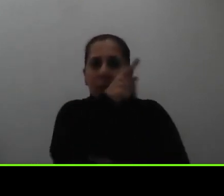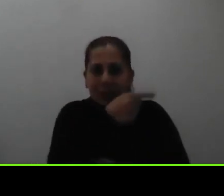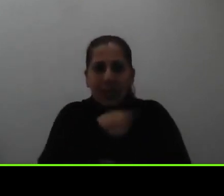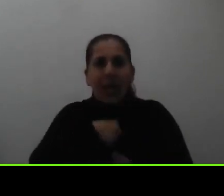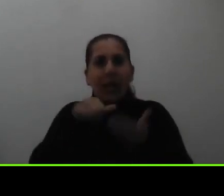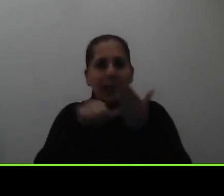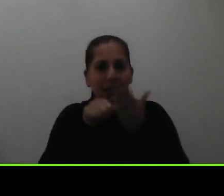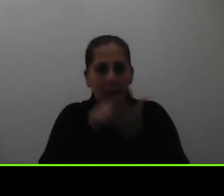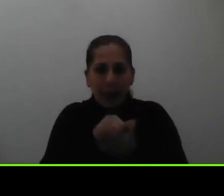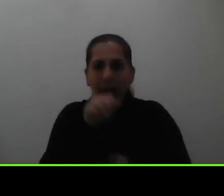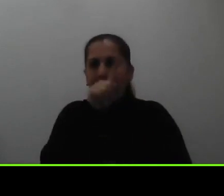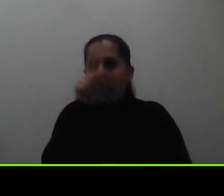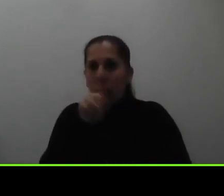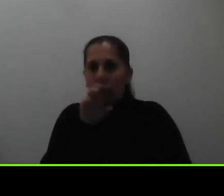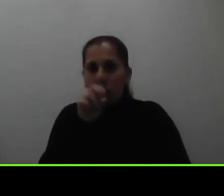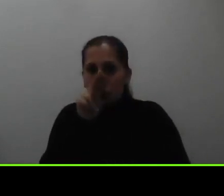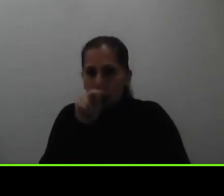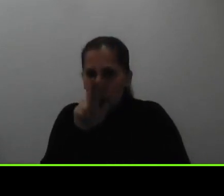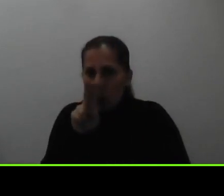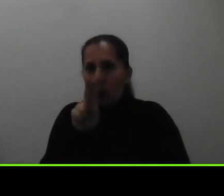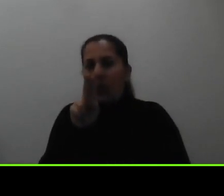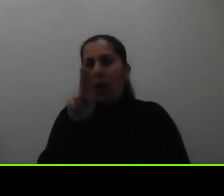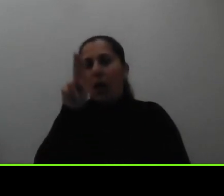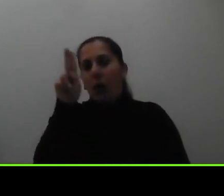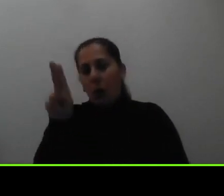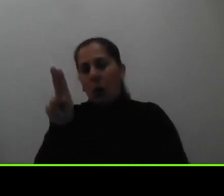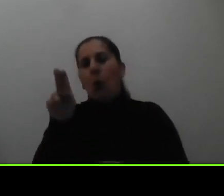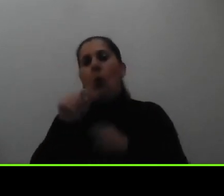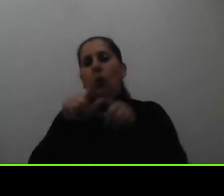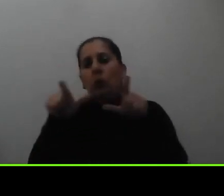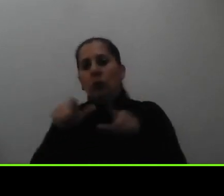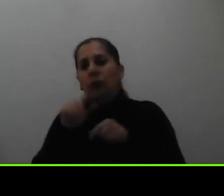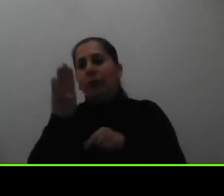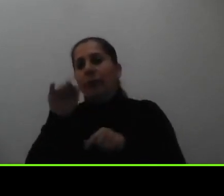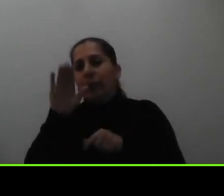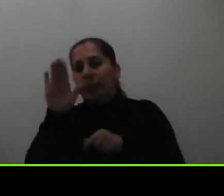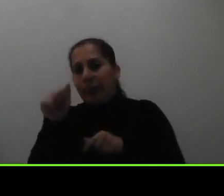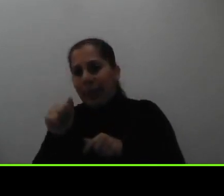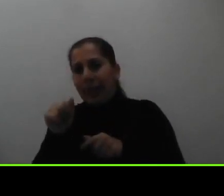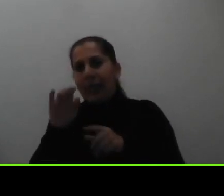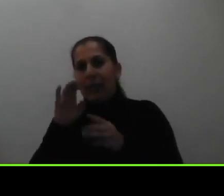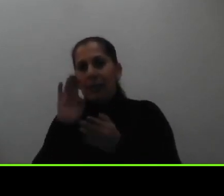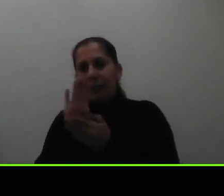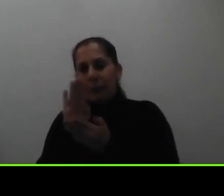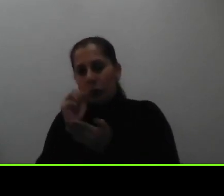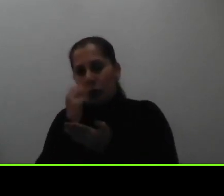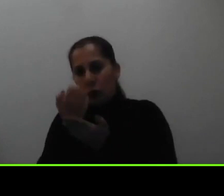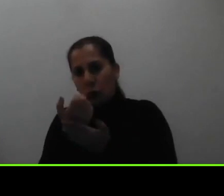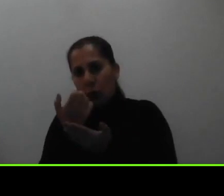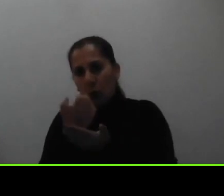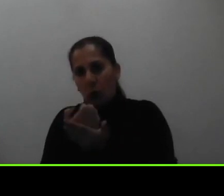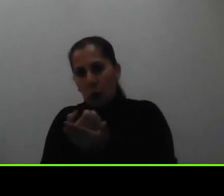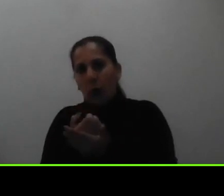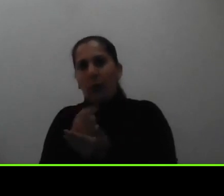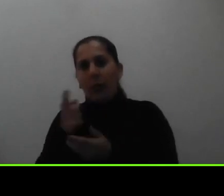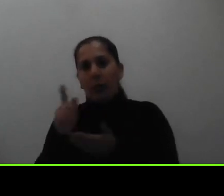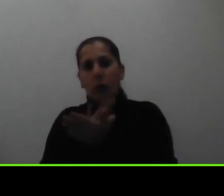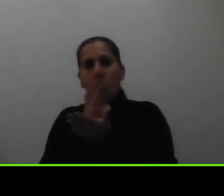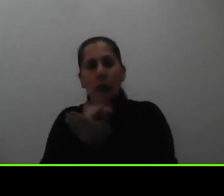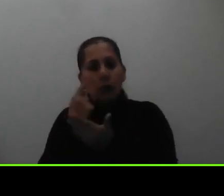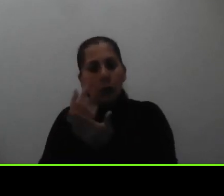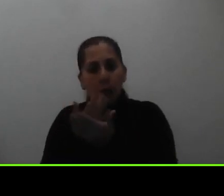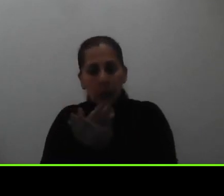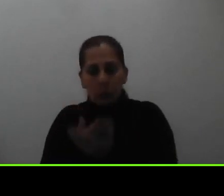zona U sección becas beca socioeconómica y documentos probatorios y finalmente